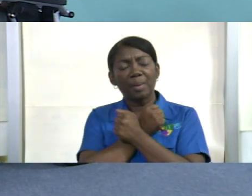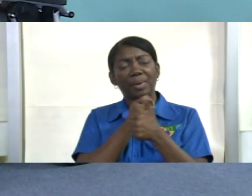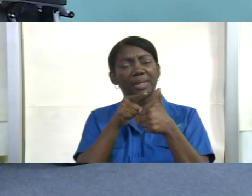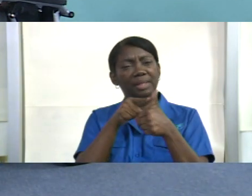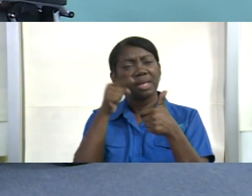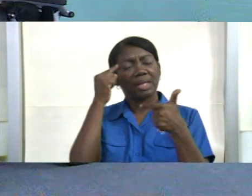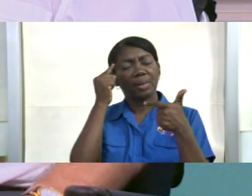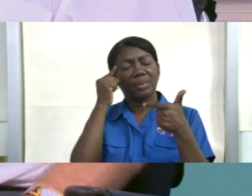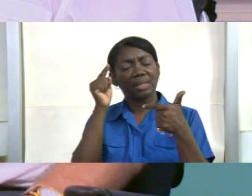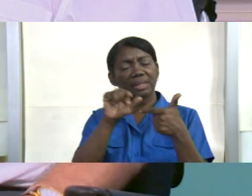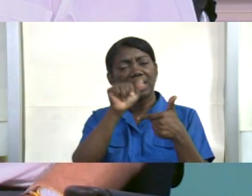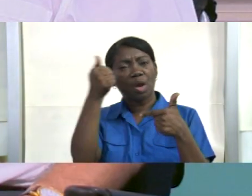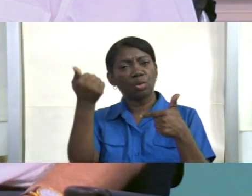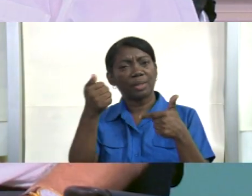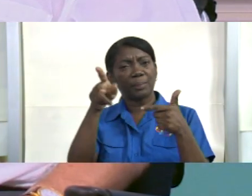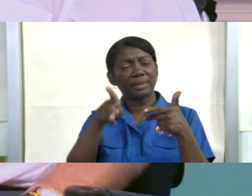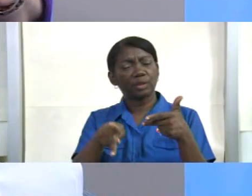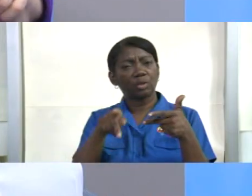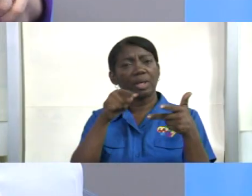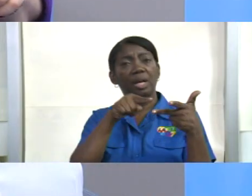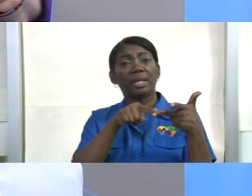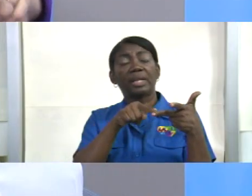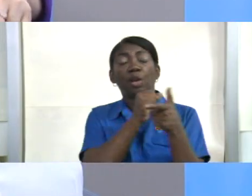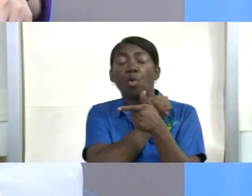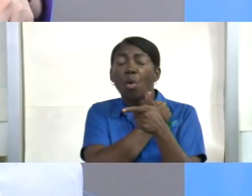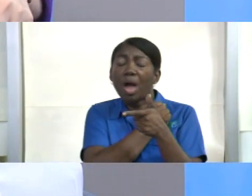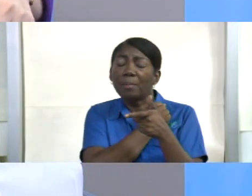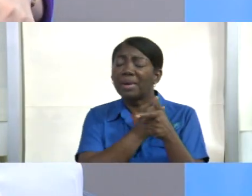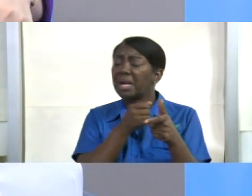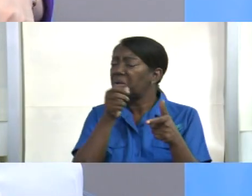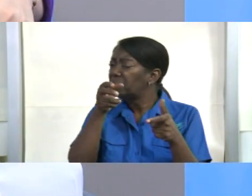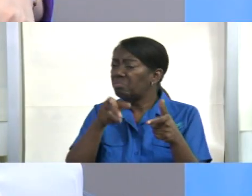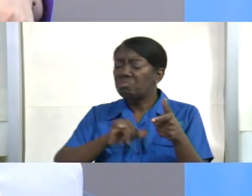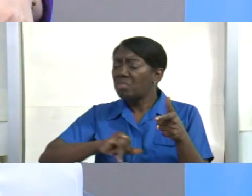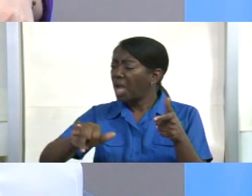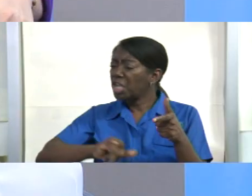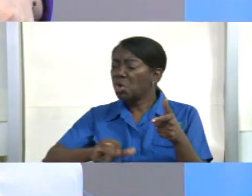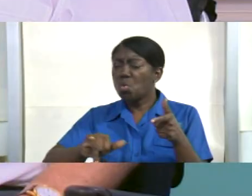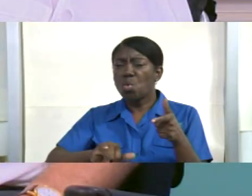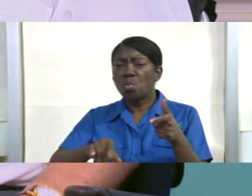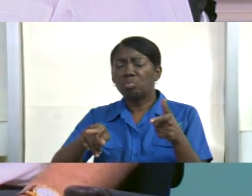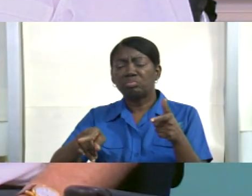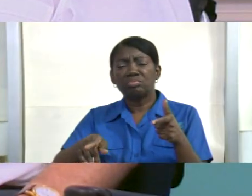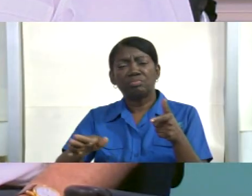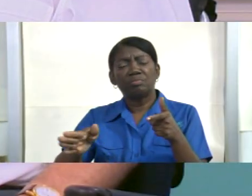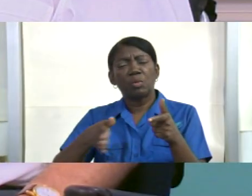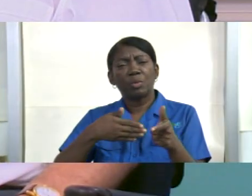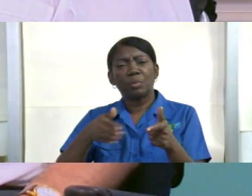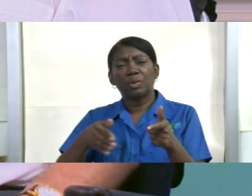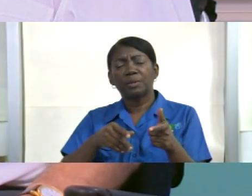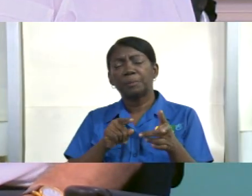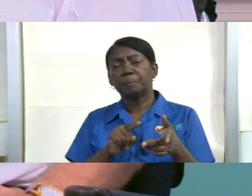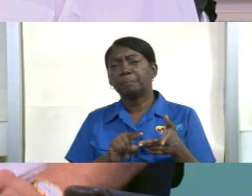en el otro que lo ama como es y